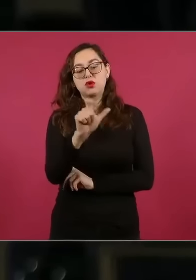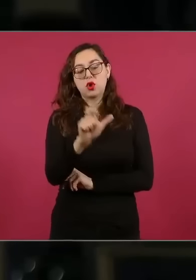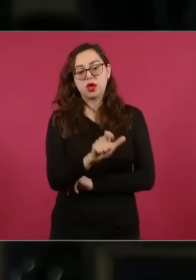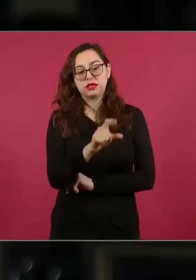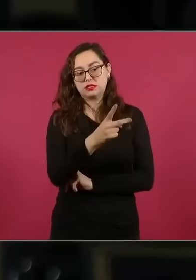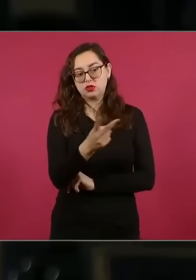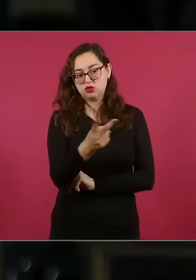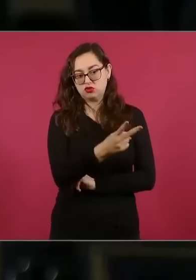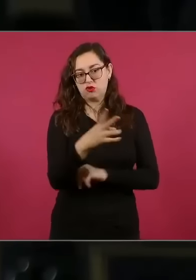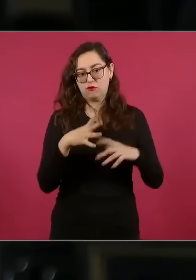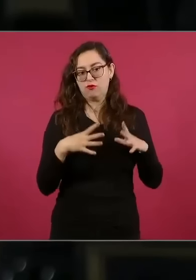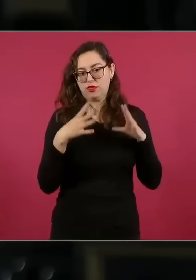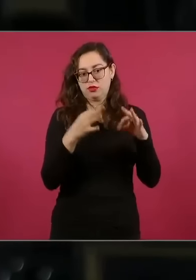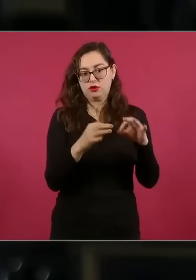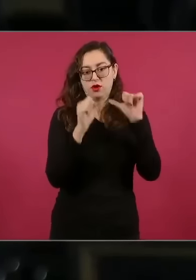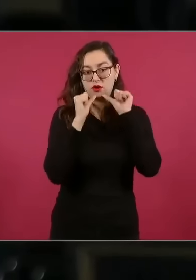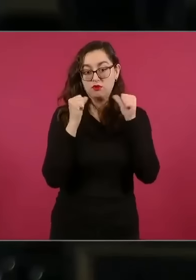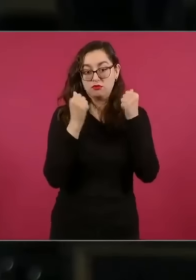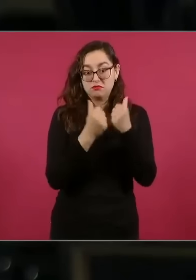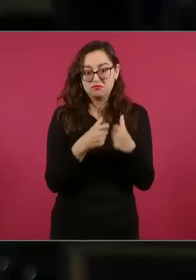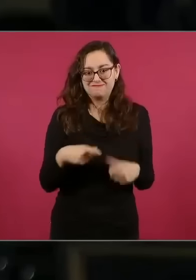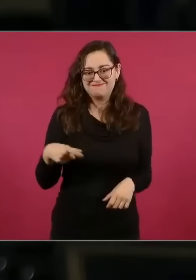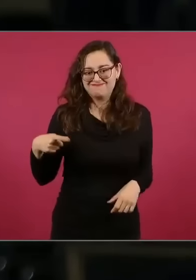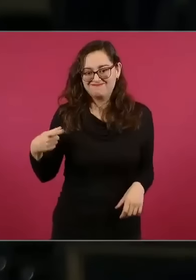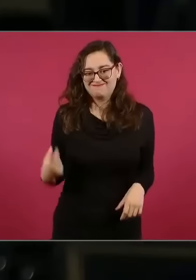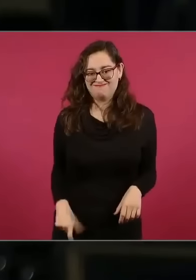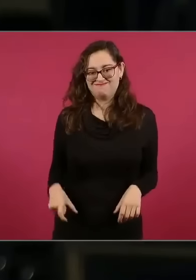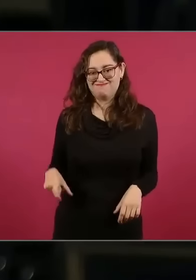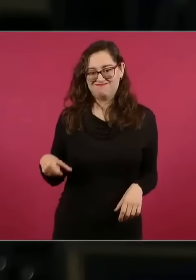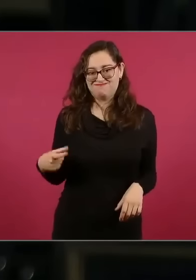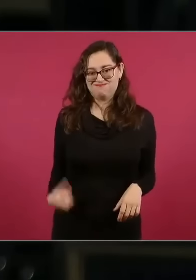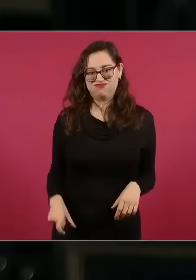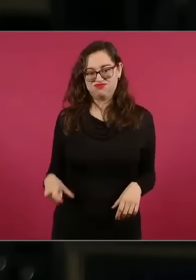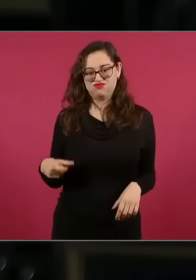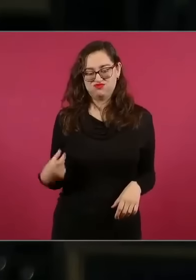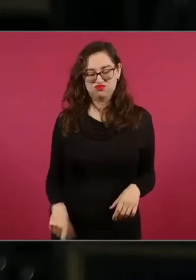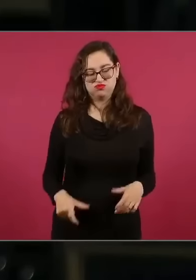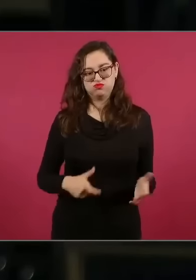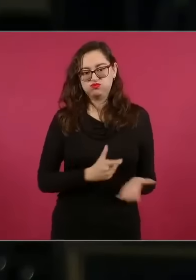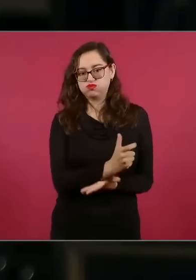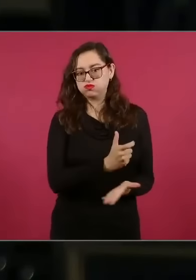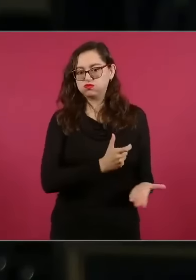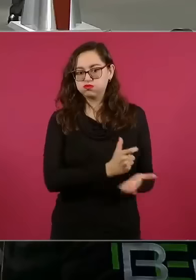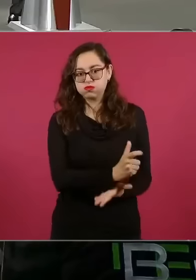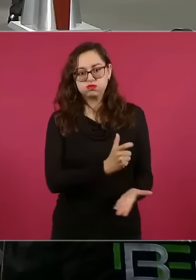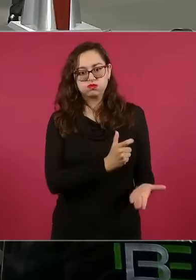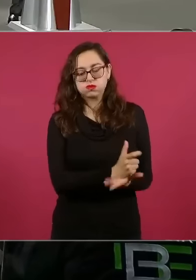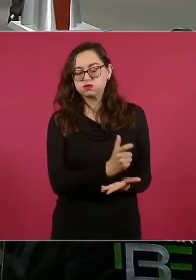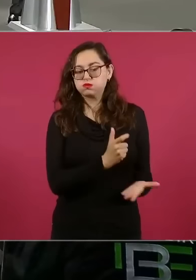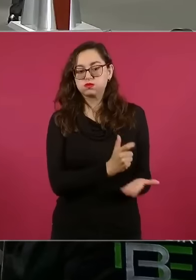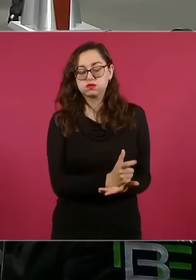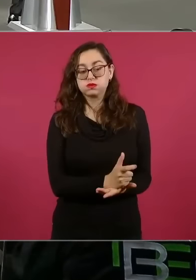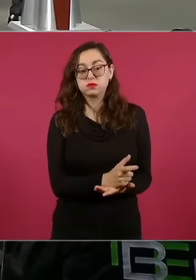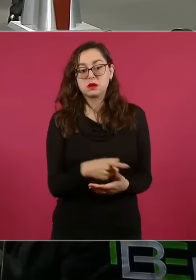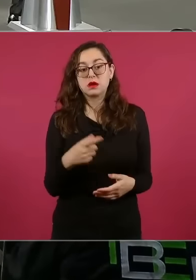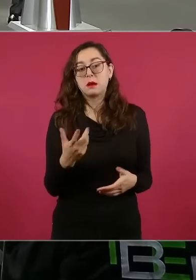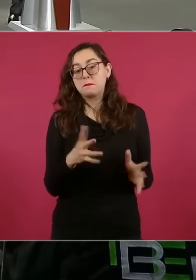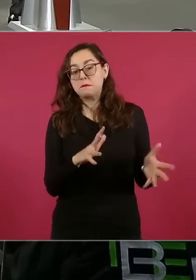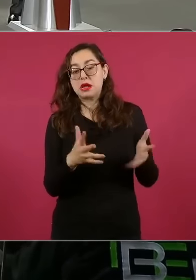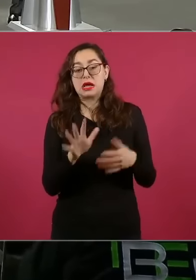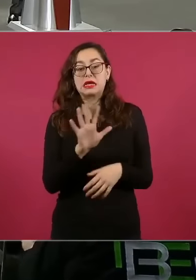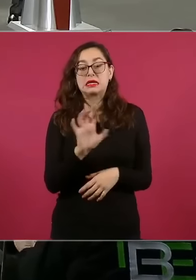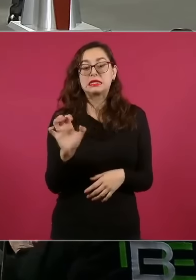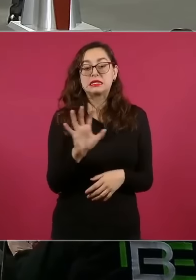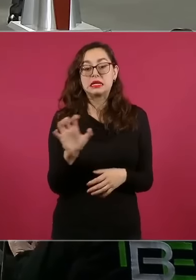asociación pues ganaban bueno él una millonada y ahora la señora Cazar pues gana alrededor de